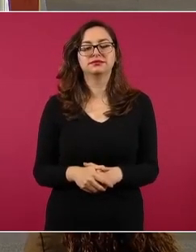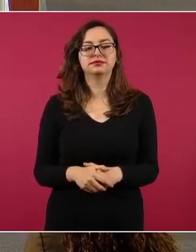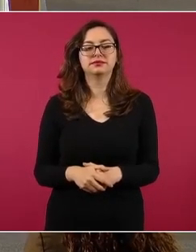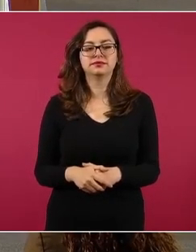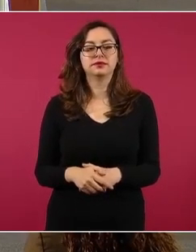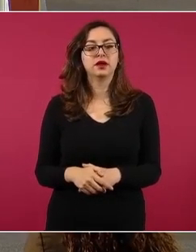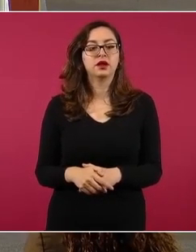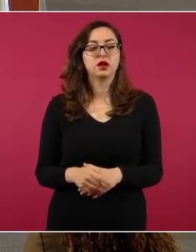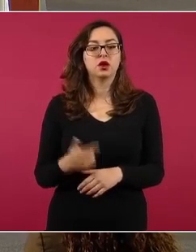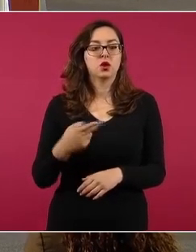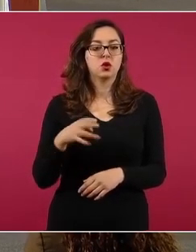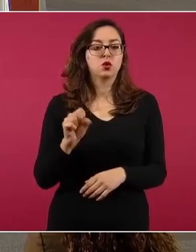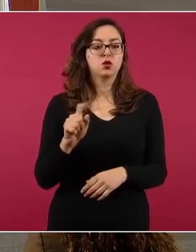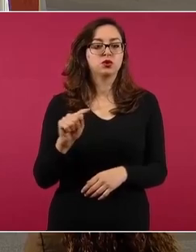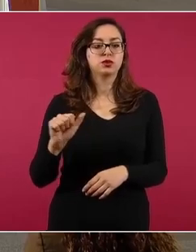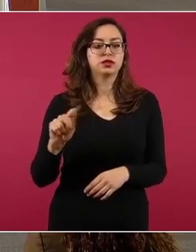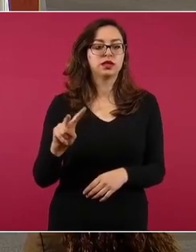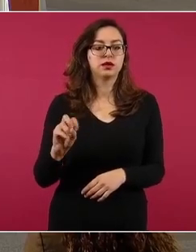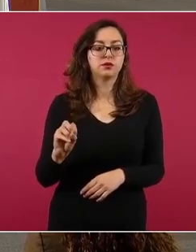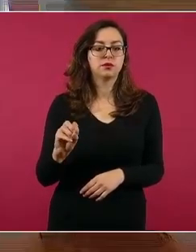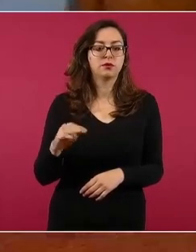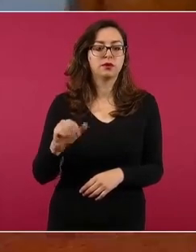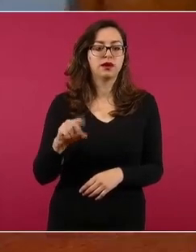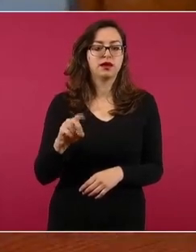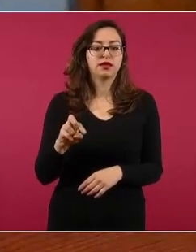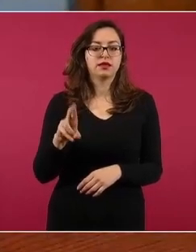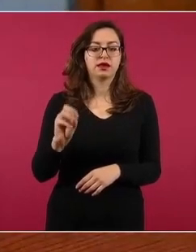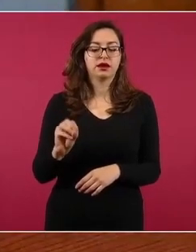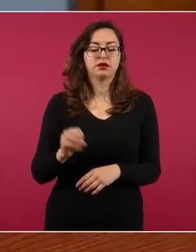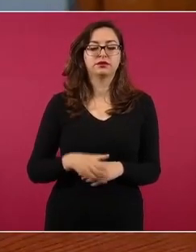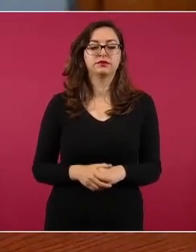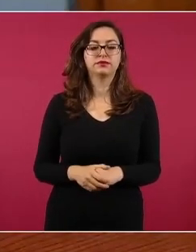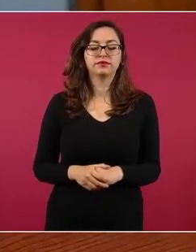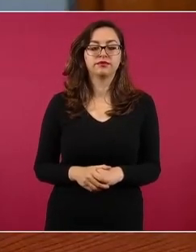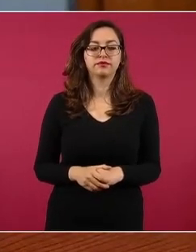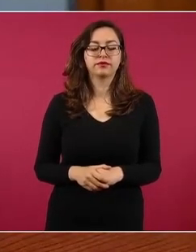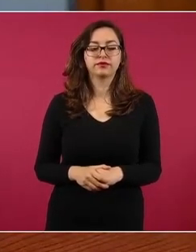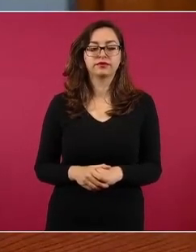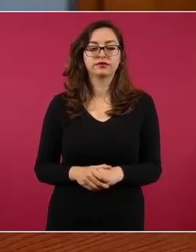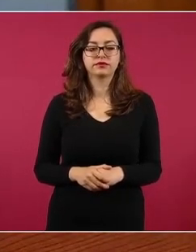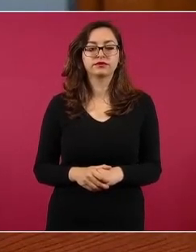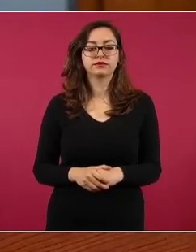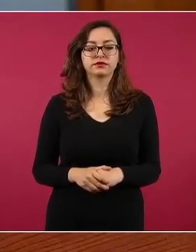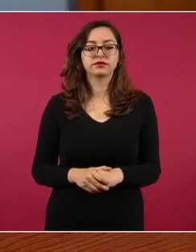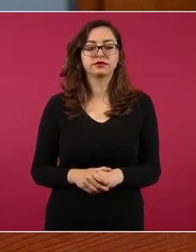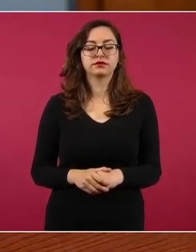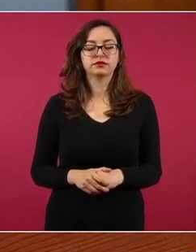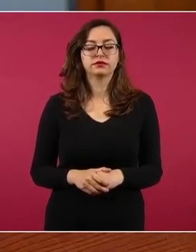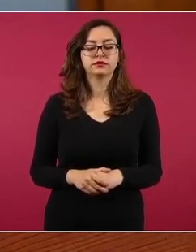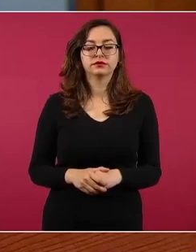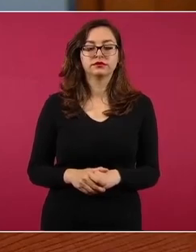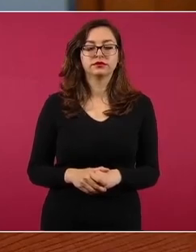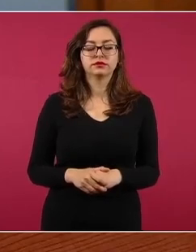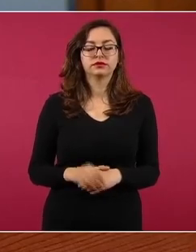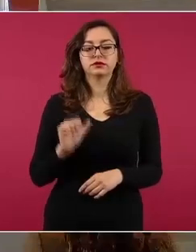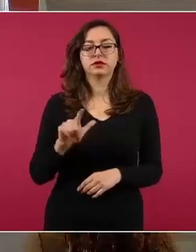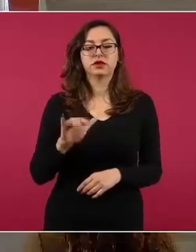senador, y Alfonso Guajardo,